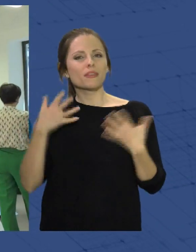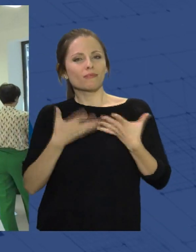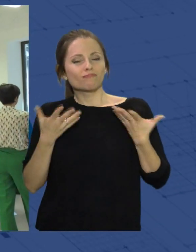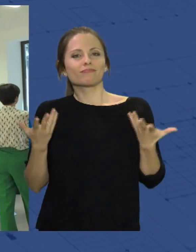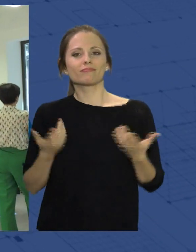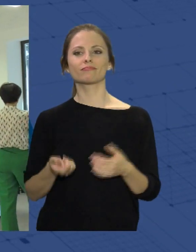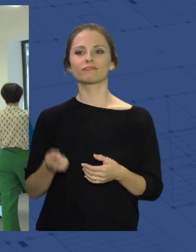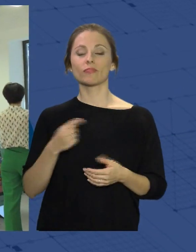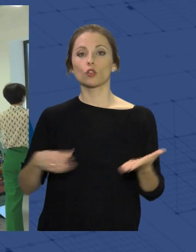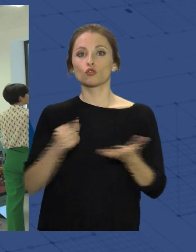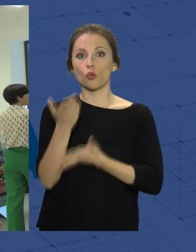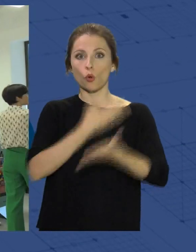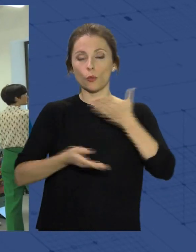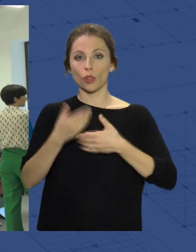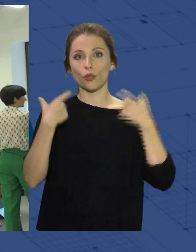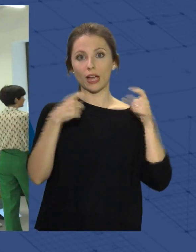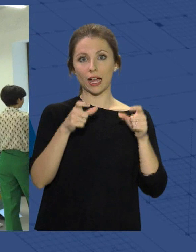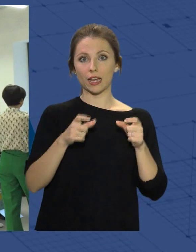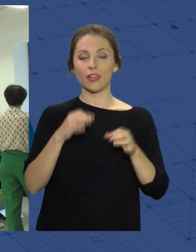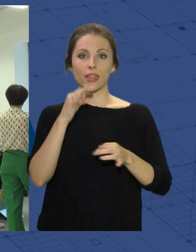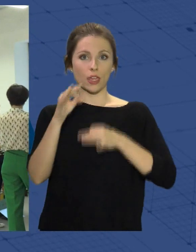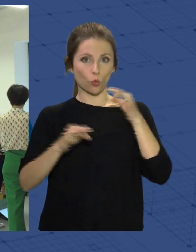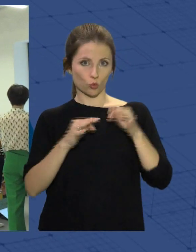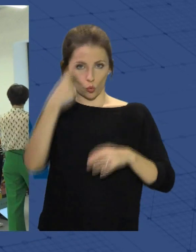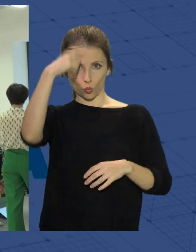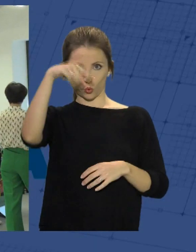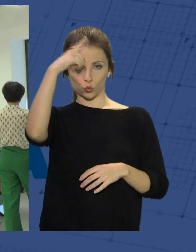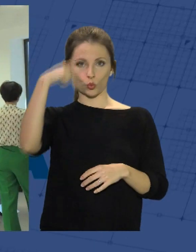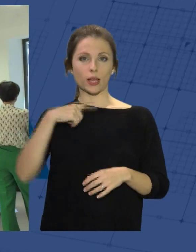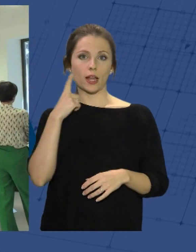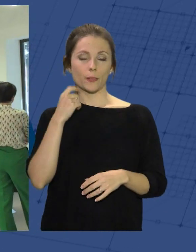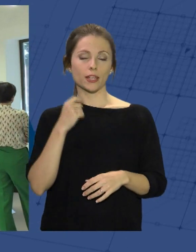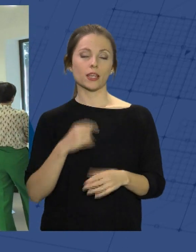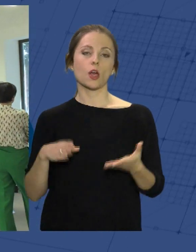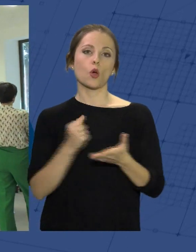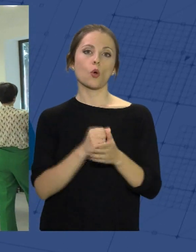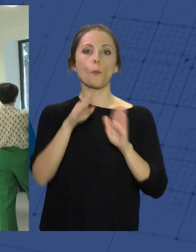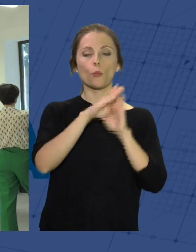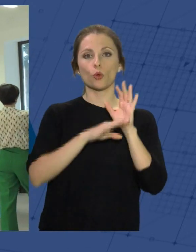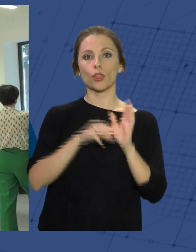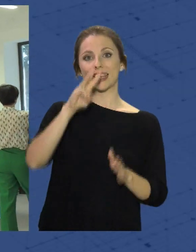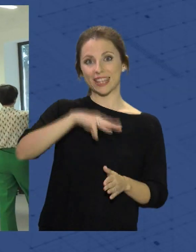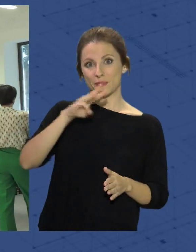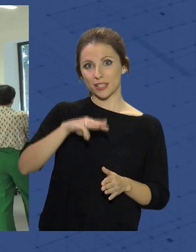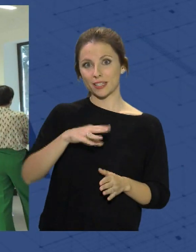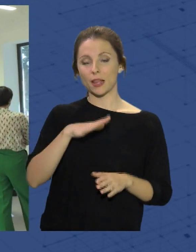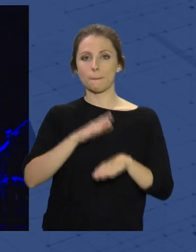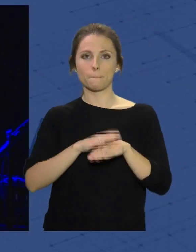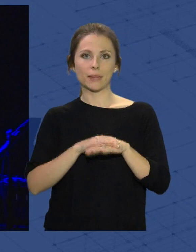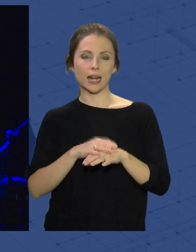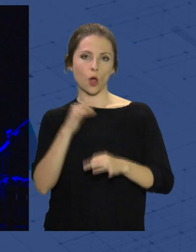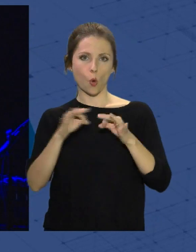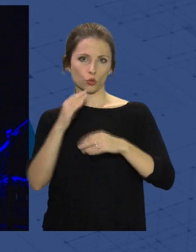ello con la colaboración del Área de Cultura y Educación del Ayuntamiento de Almería en el marco de la programación trimestral para la presente temporada de otoño.